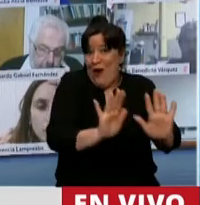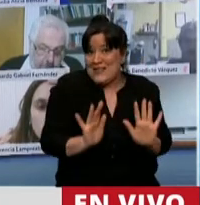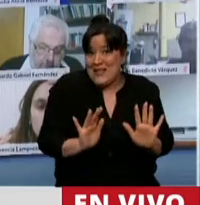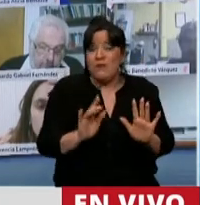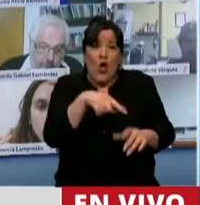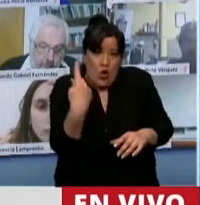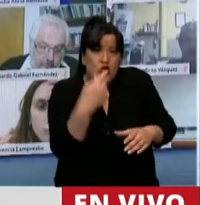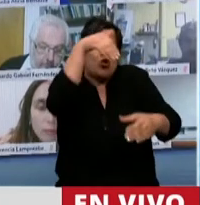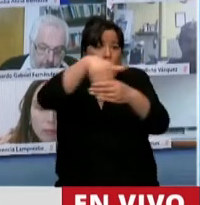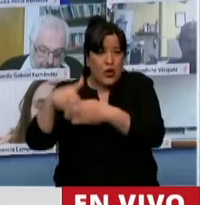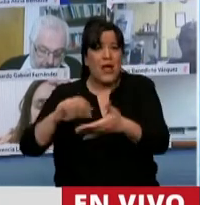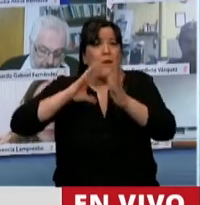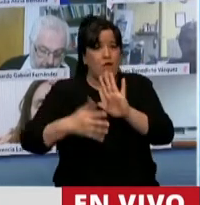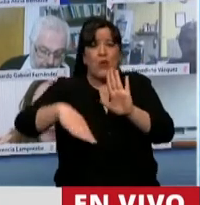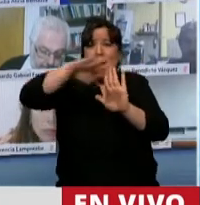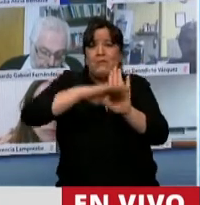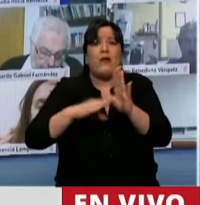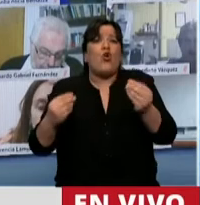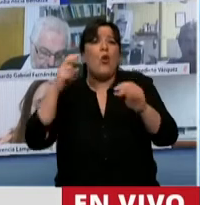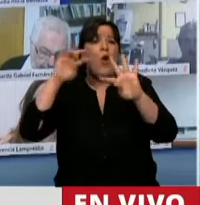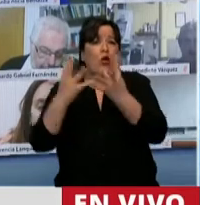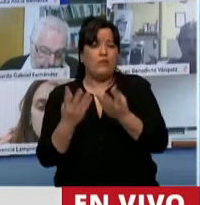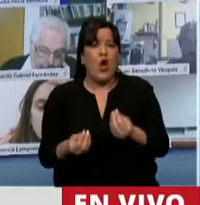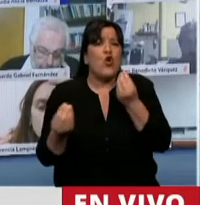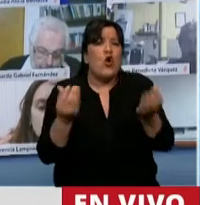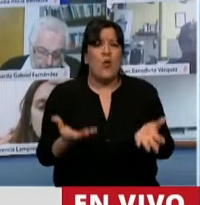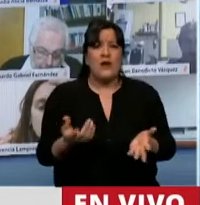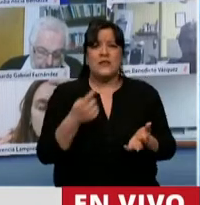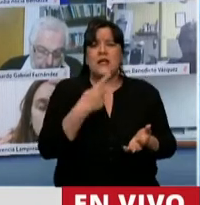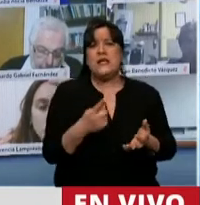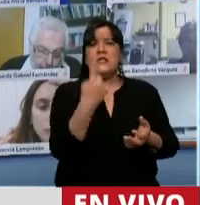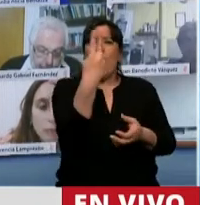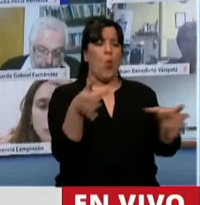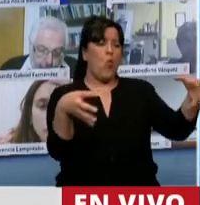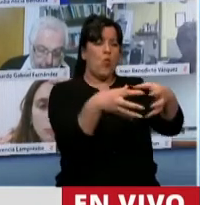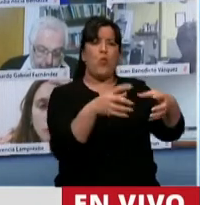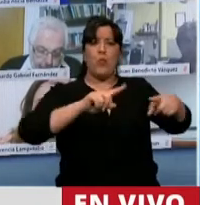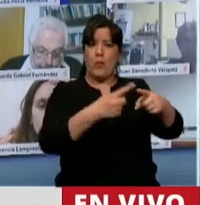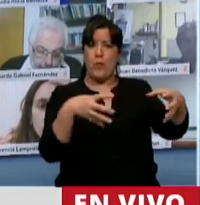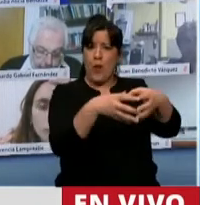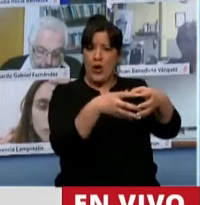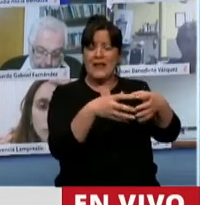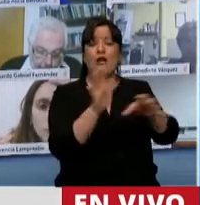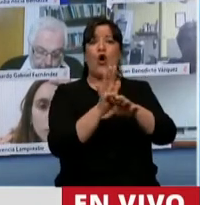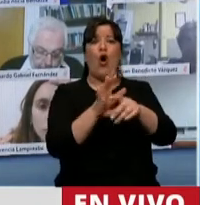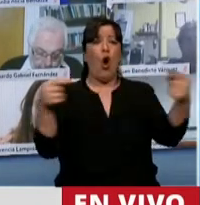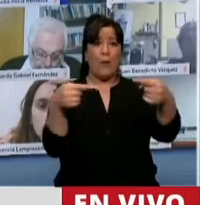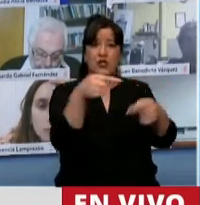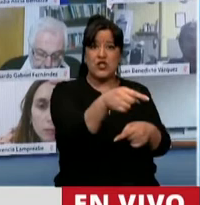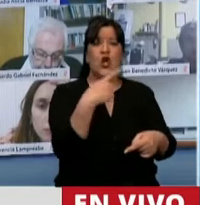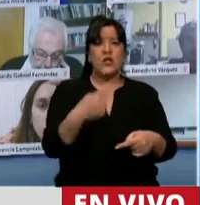Votemos el protocolo de funcionamiento. ¿Cómo es esto de que un bloque de la oposición